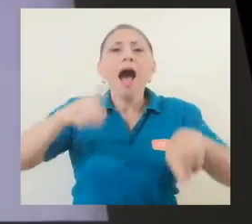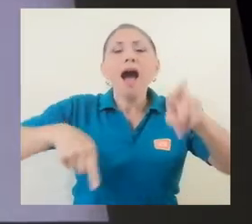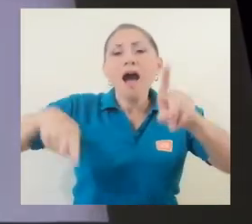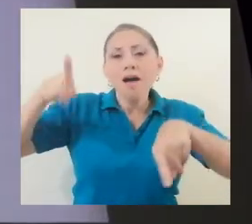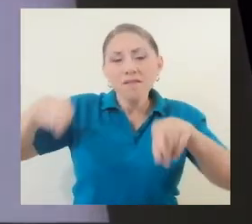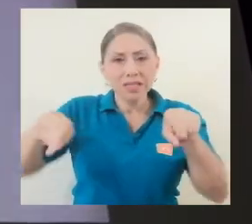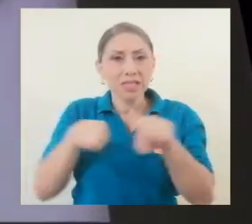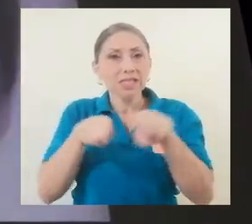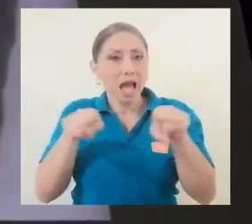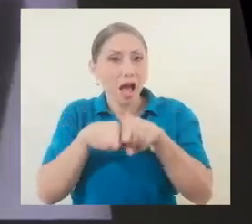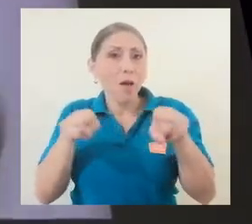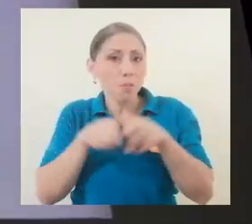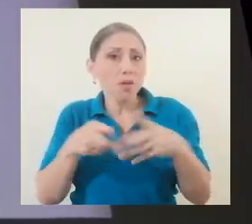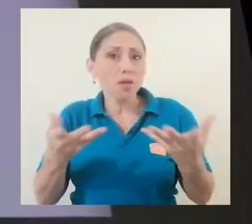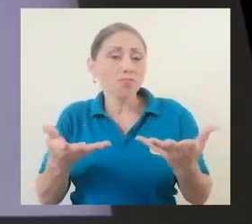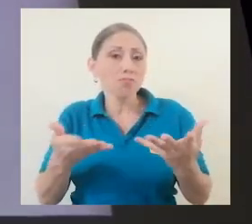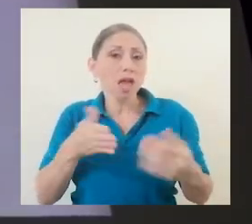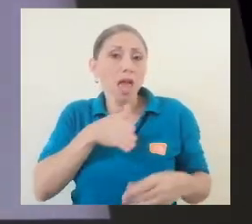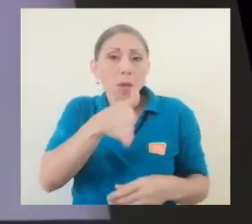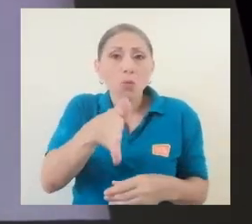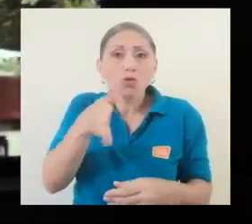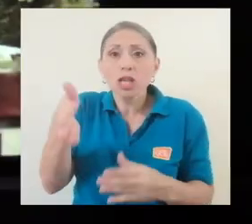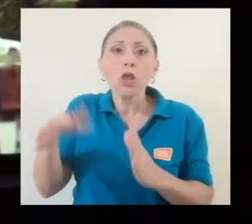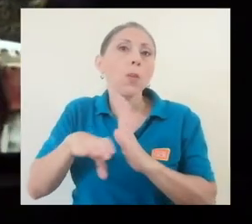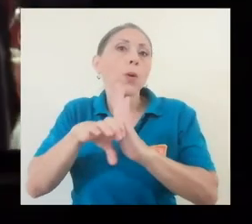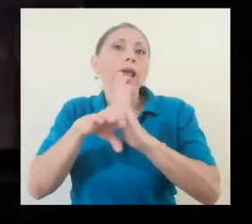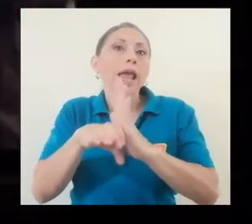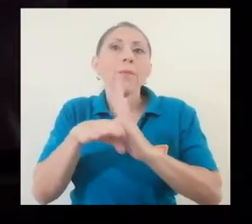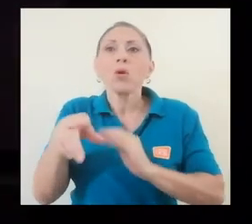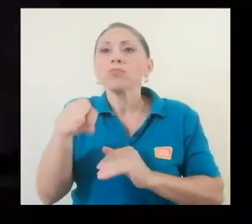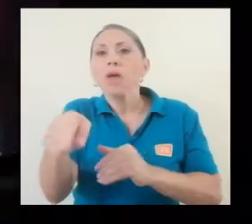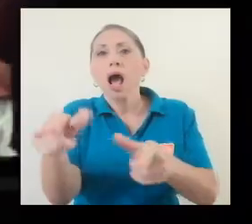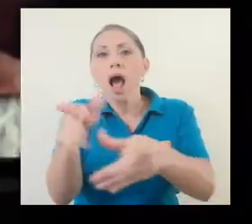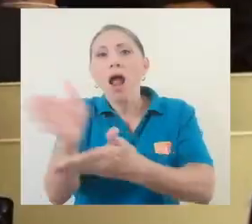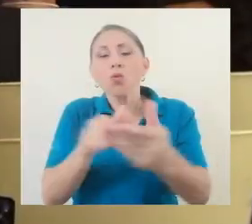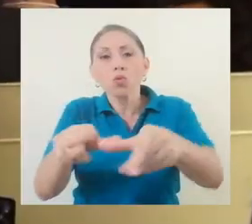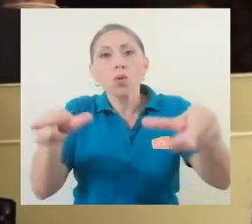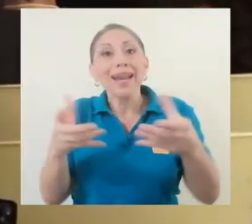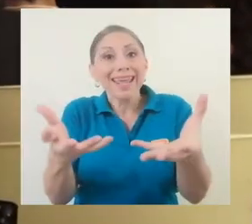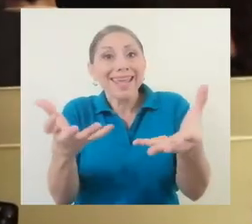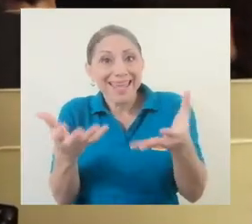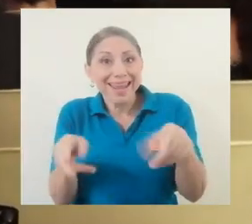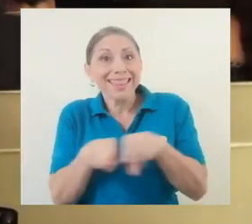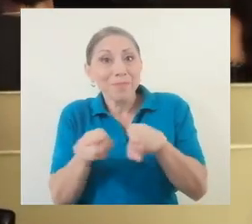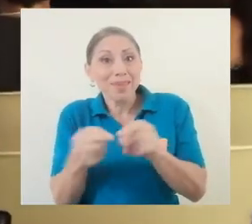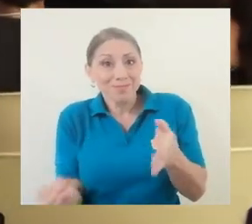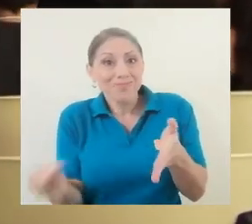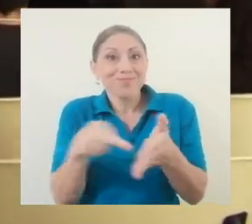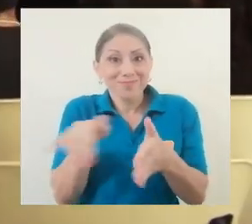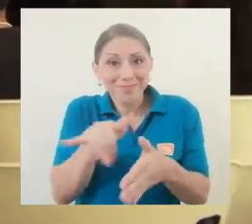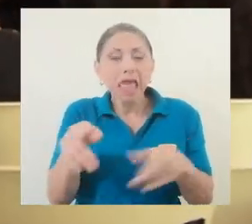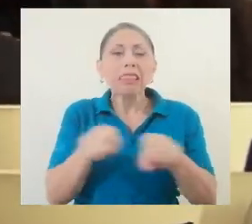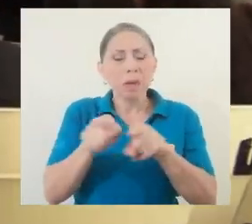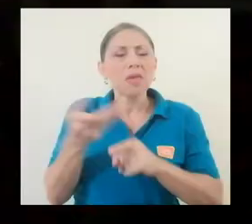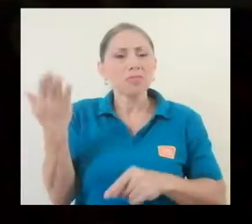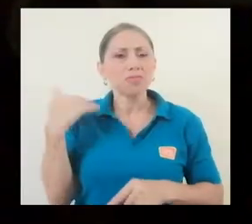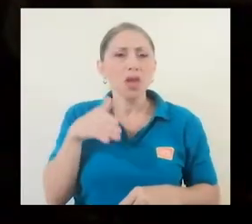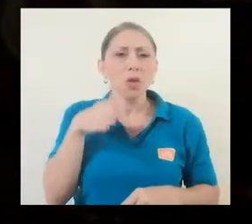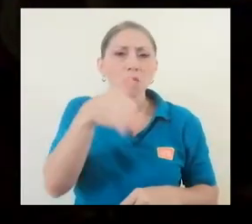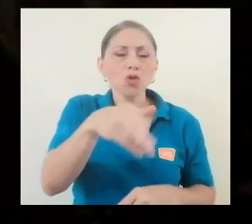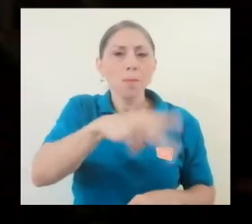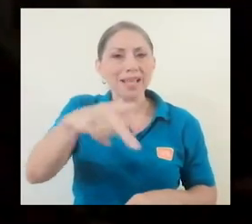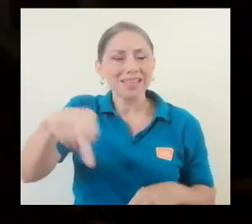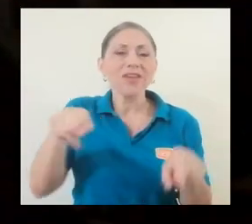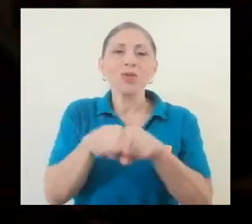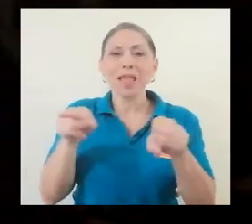cuando hemos encontrado otra otra parte que quiera replicar los ciclos, en la sede del Pacífico y hemos estado